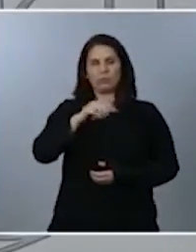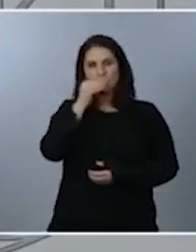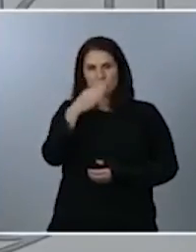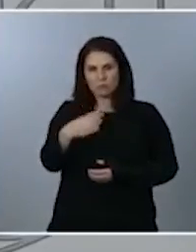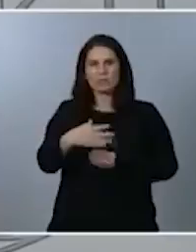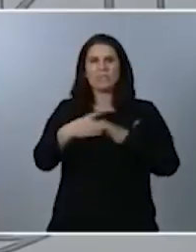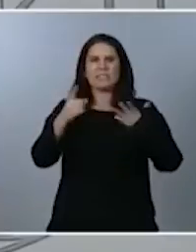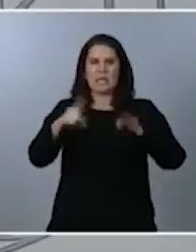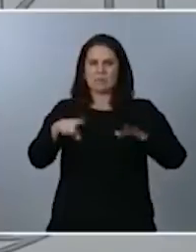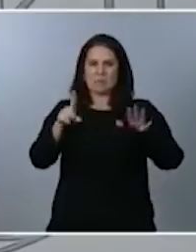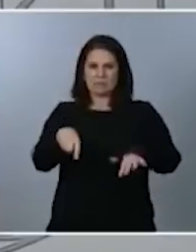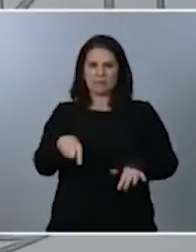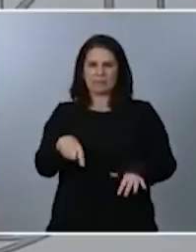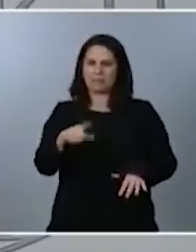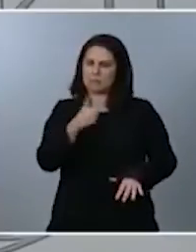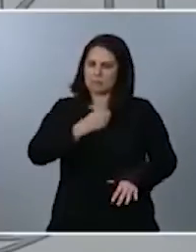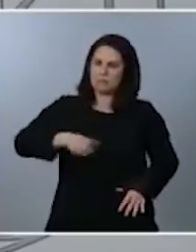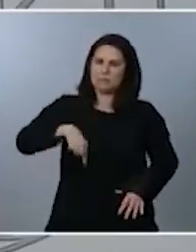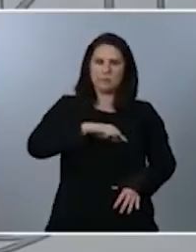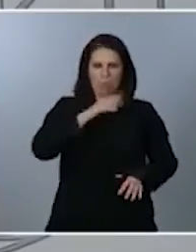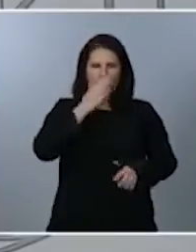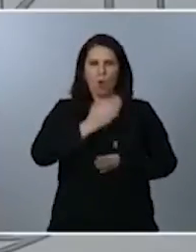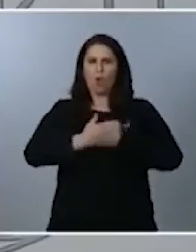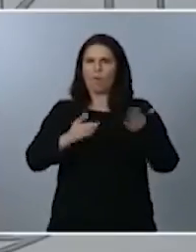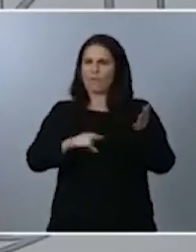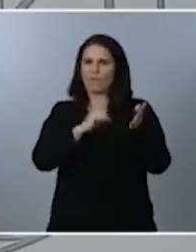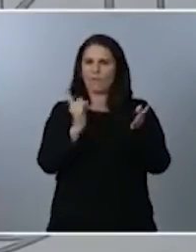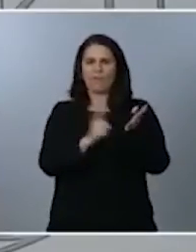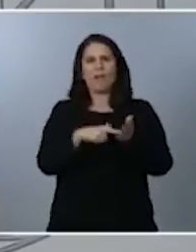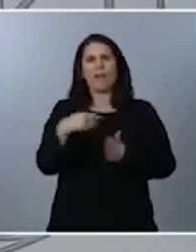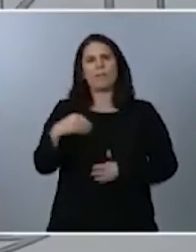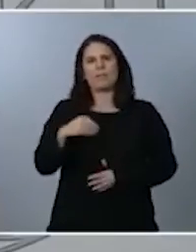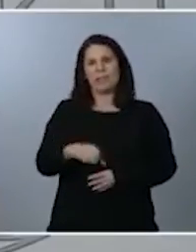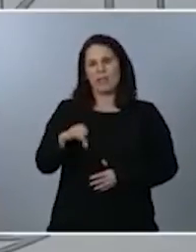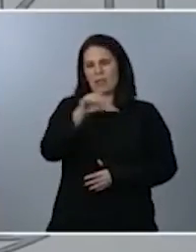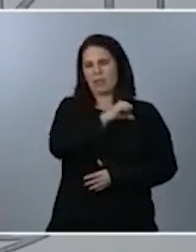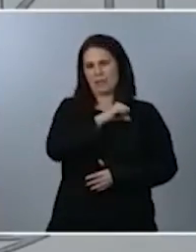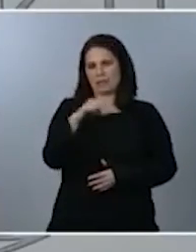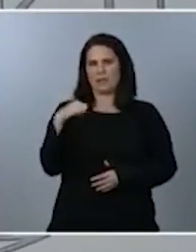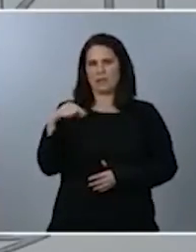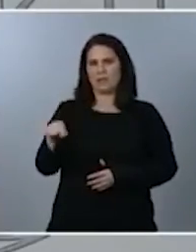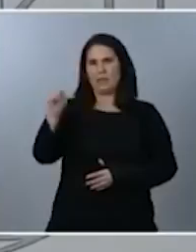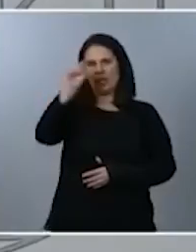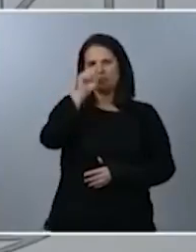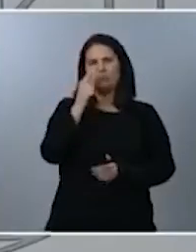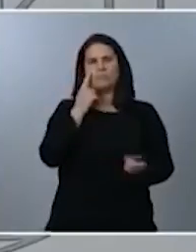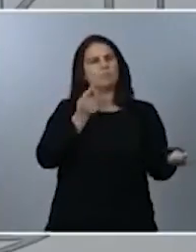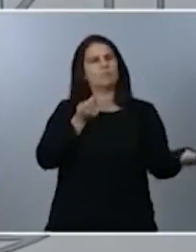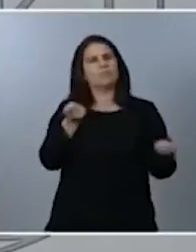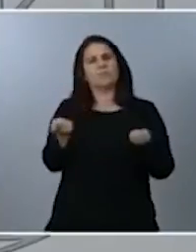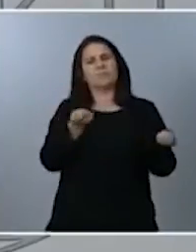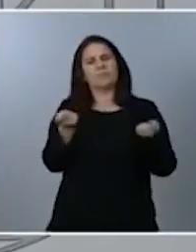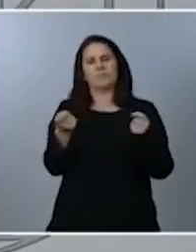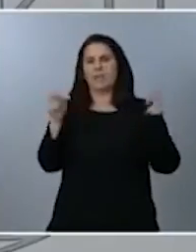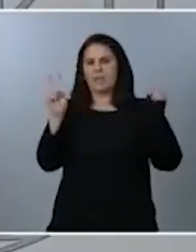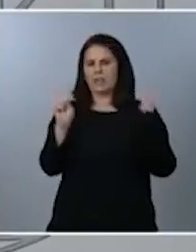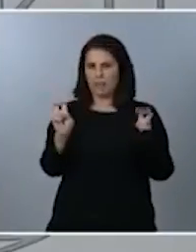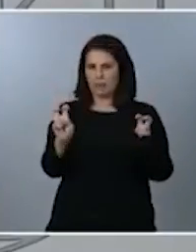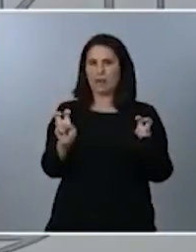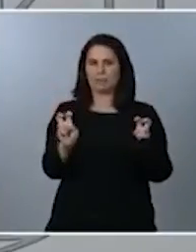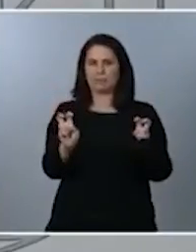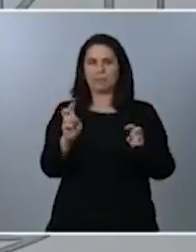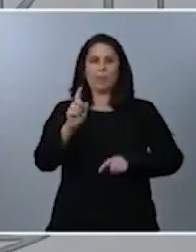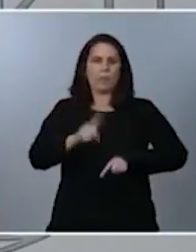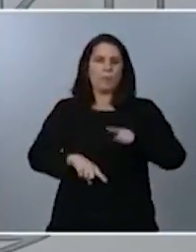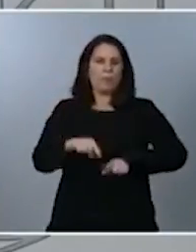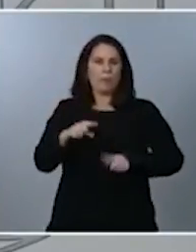confiamos plenamente en los presidentes autonómicos para que modulen esas cuestiones en función del trabajo coordinado